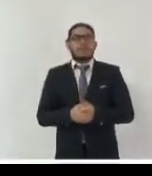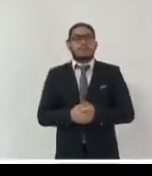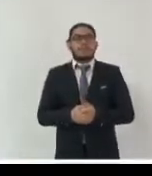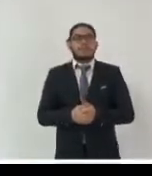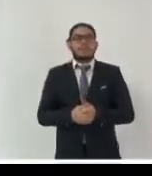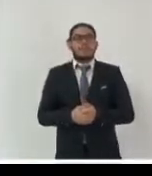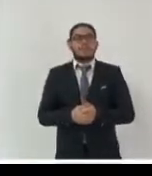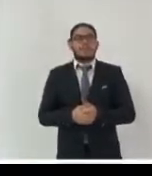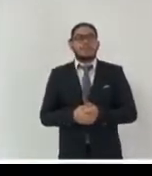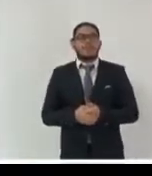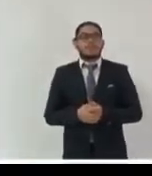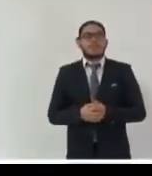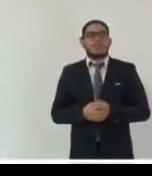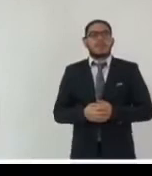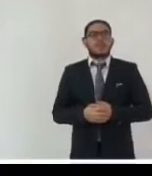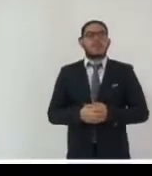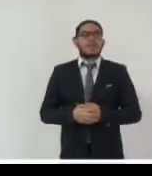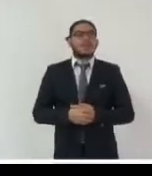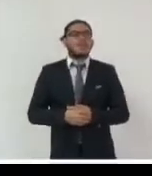se está viendo el otro